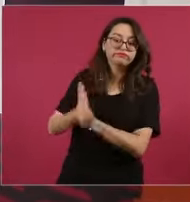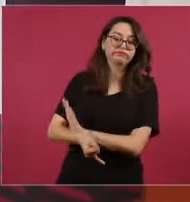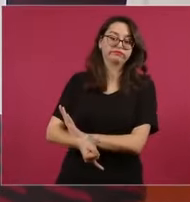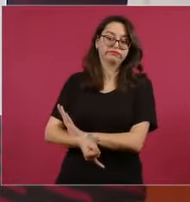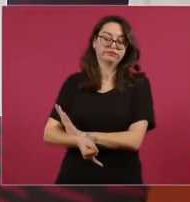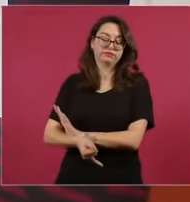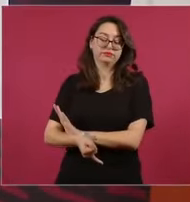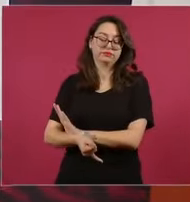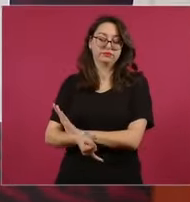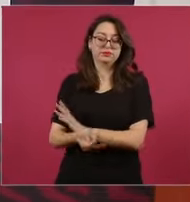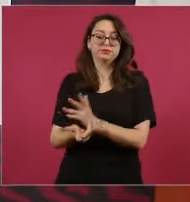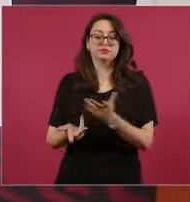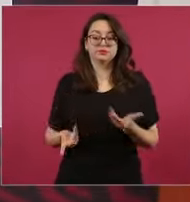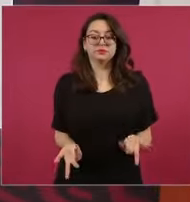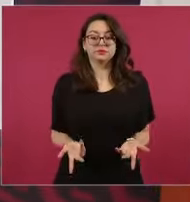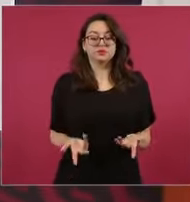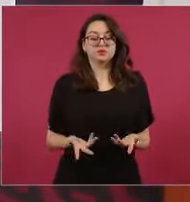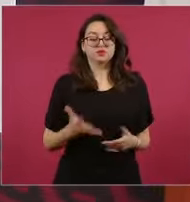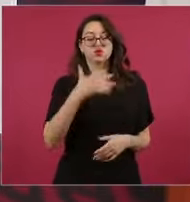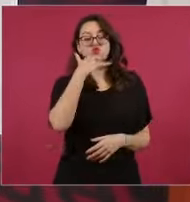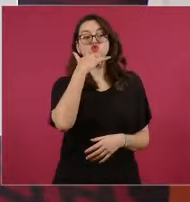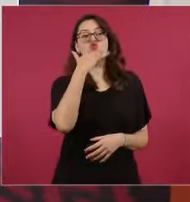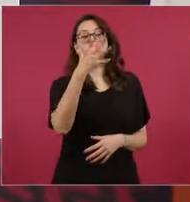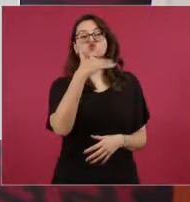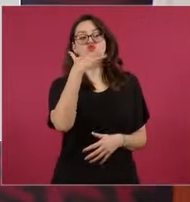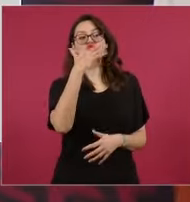la corrupción.